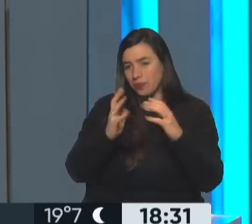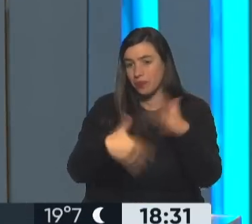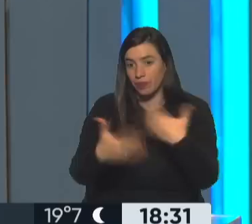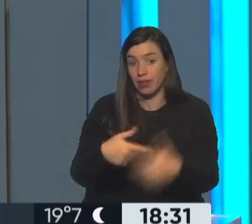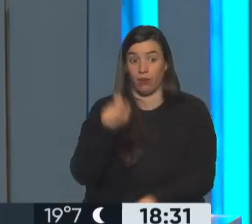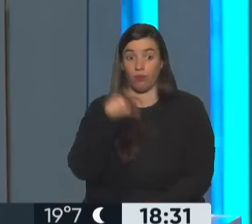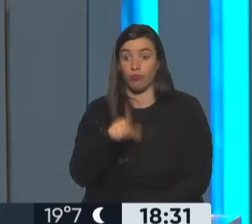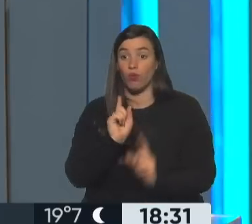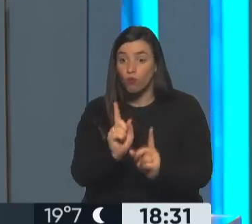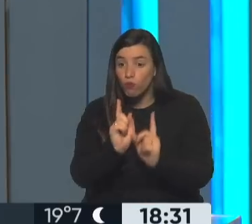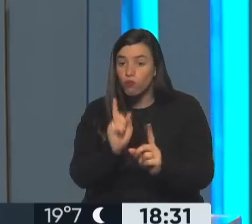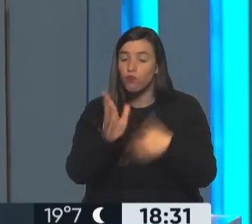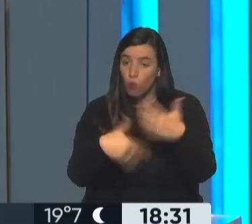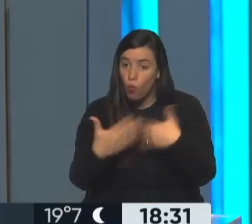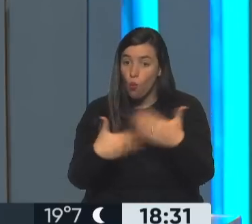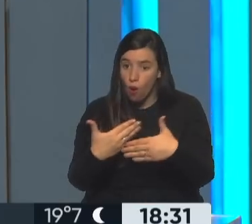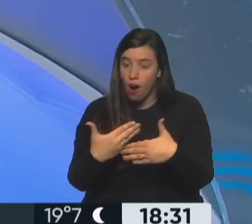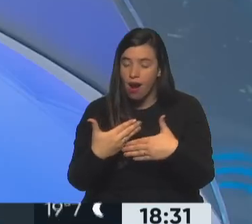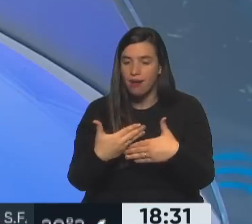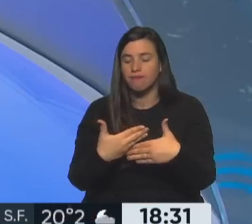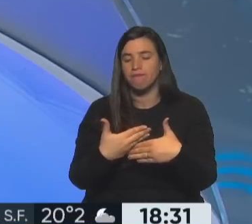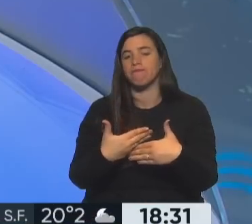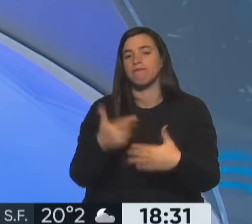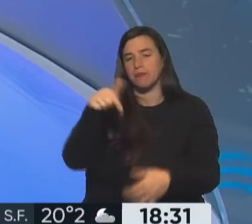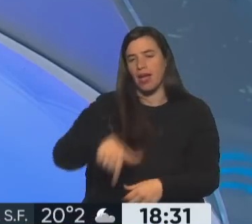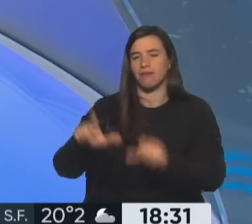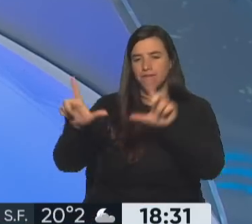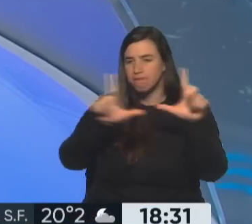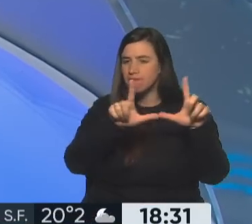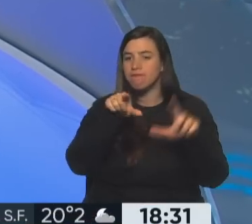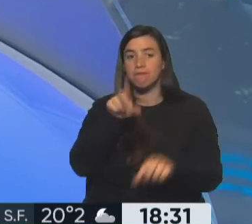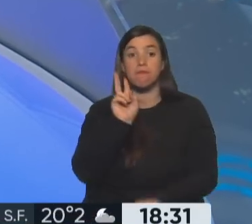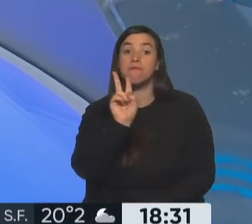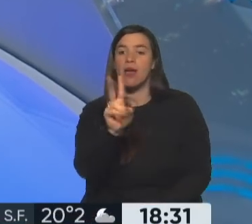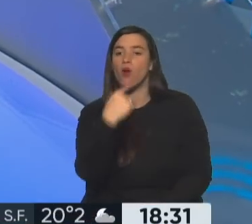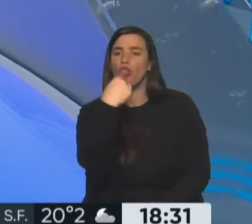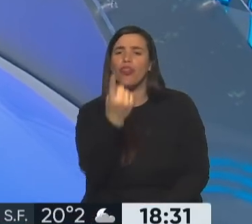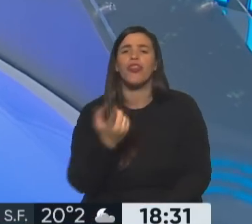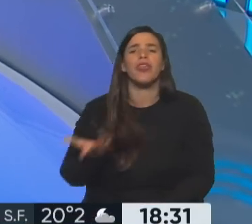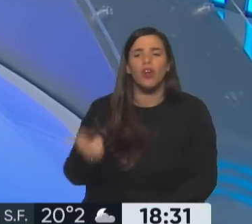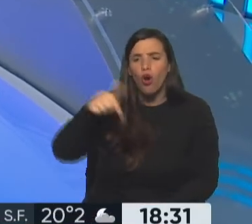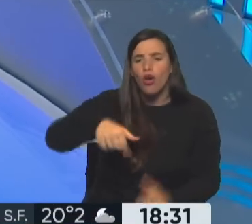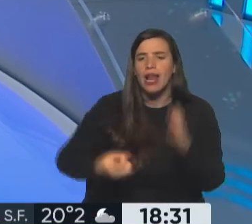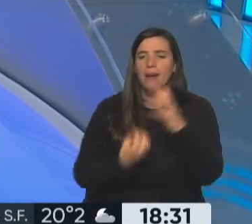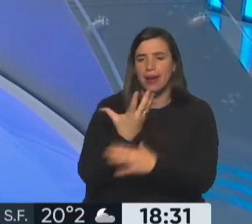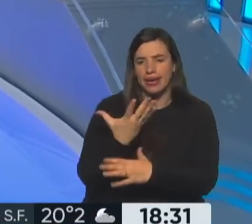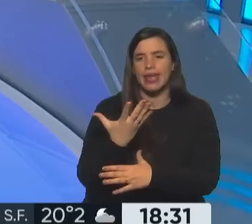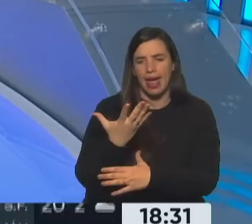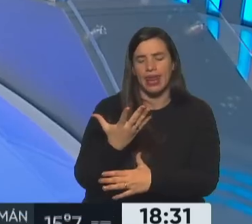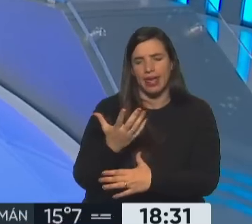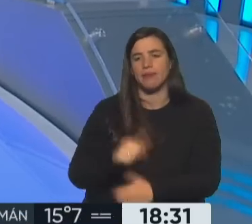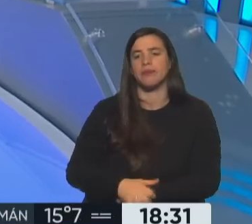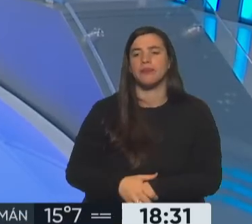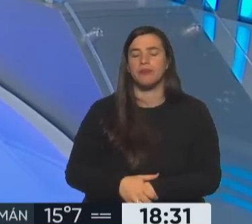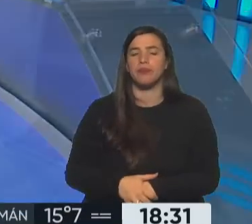actividad. Vemos en esta placa qué es lo que dijo Villa esta mañana en los tribunales de Lomas de Zamora. Lomas básicamente,